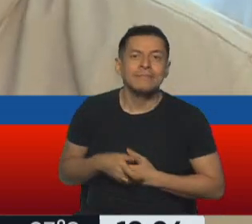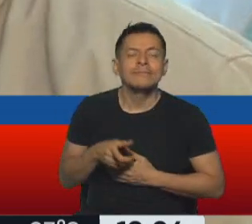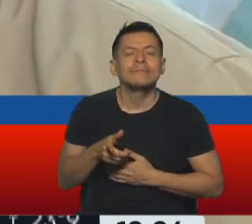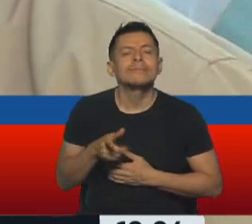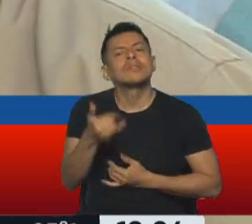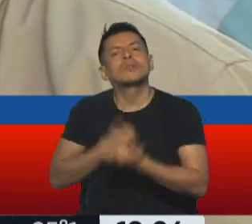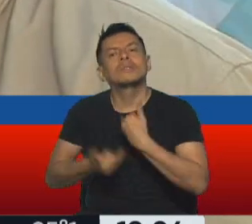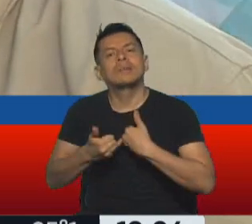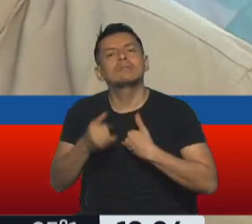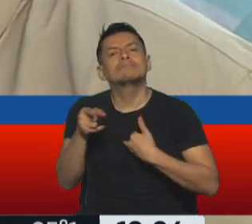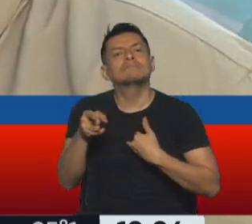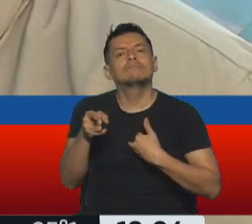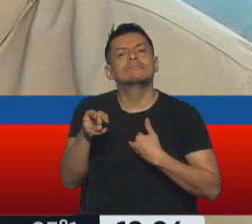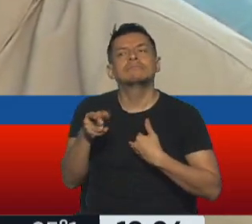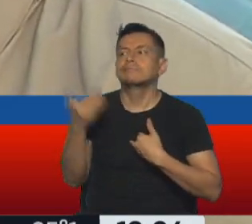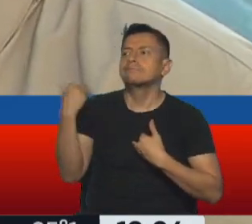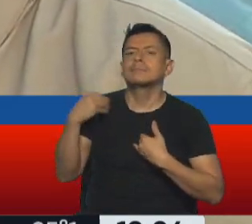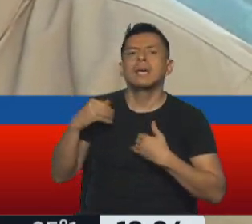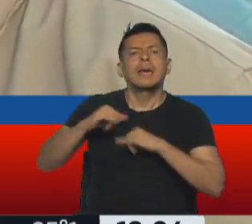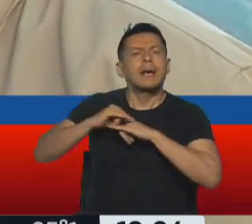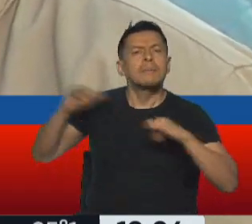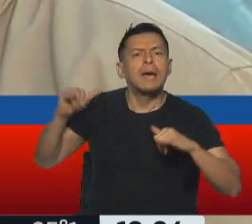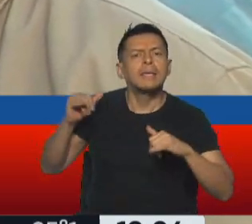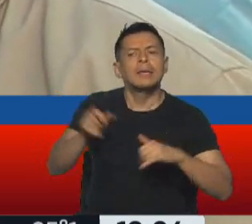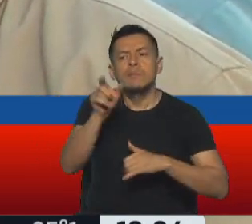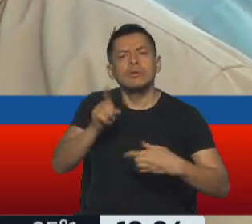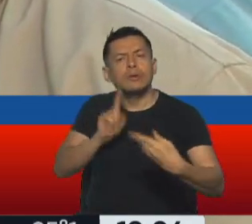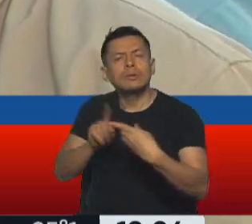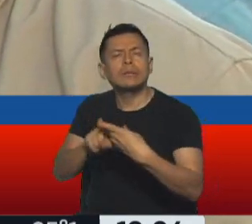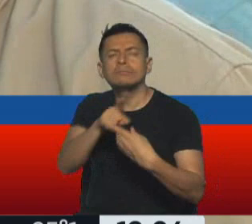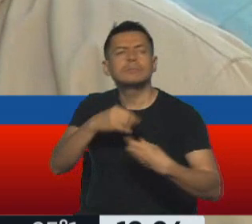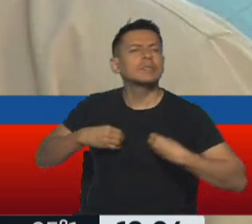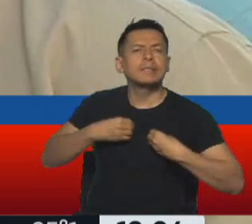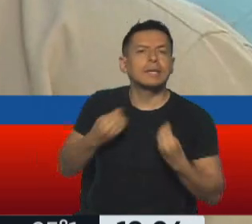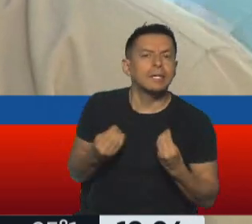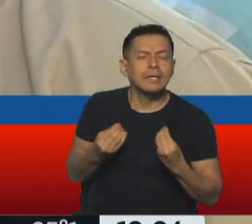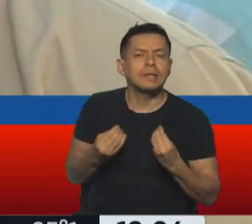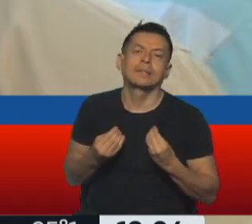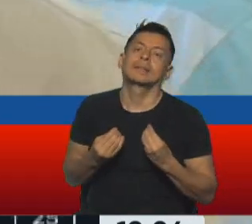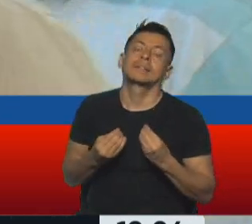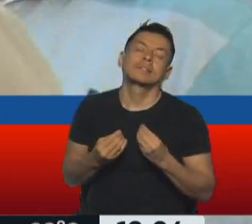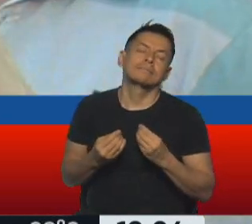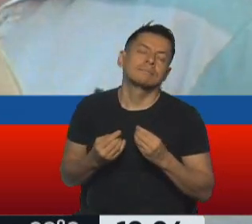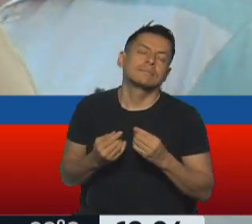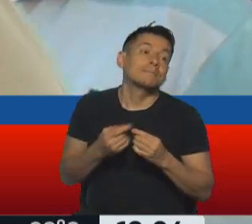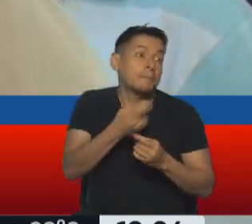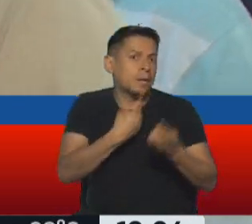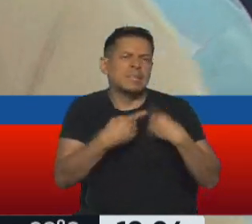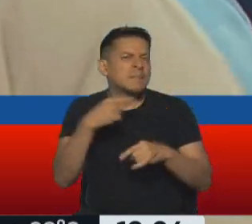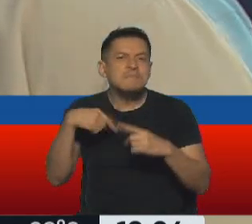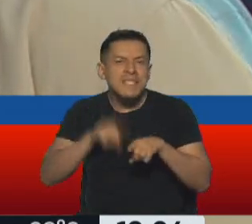Bueno, contame qué fuiste sintiendo en esta campaña, en el contacto con la gente aquí en la ciudad. Mirá, siempre me hacen esa pregunta, pero yo